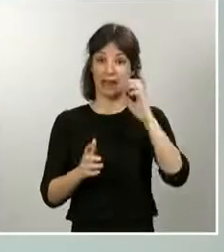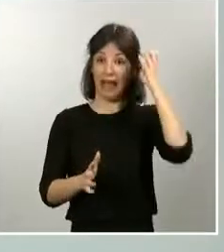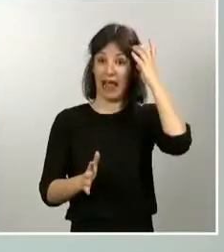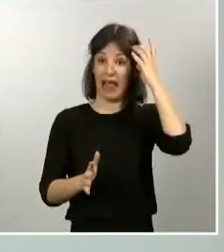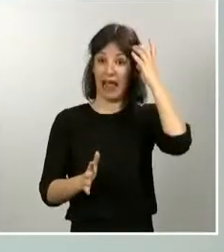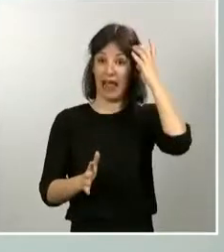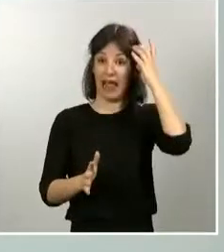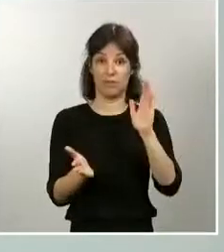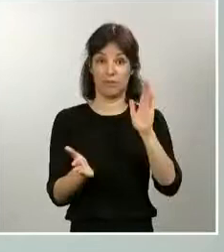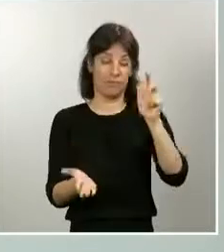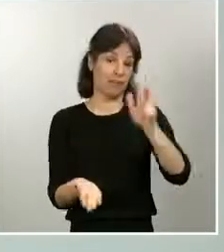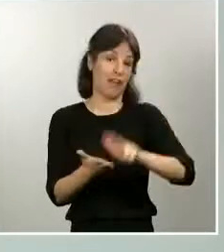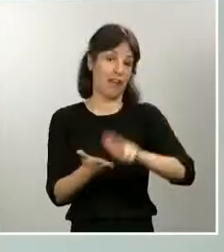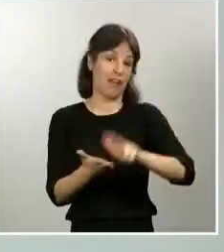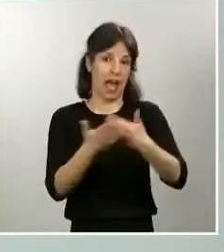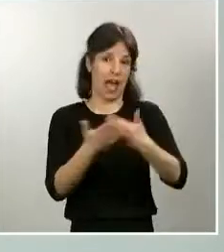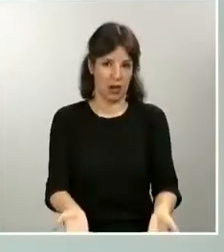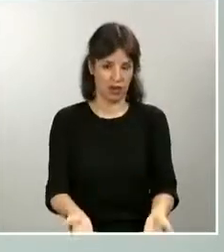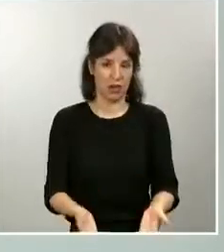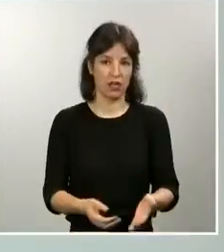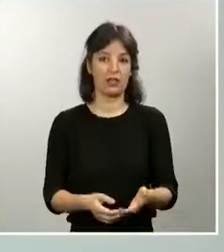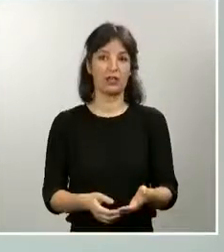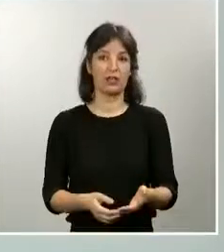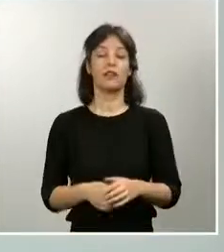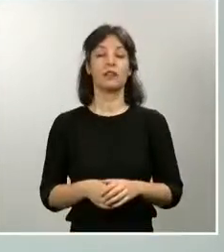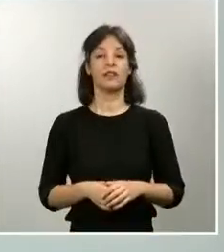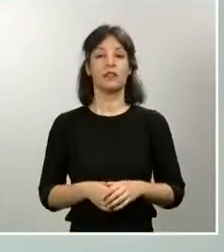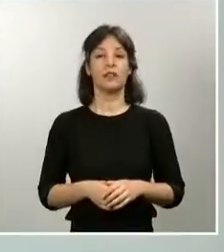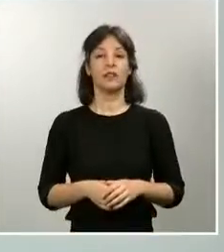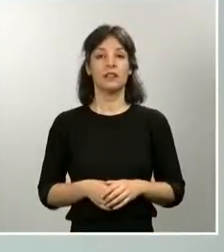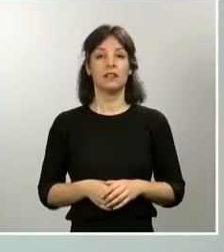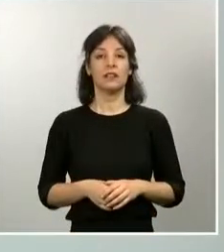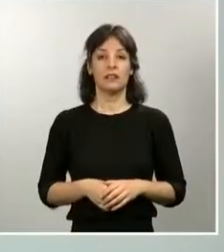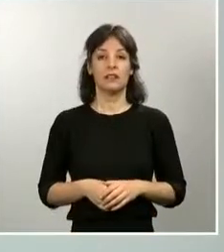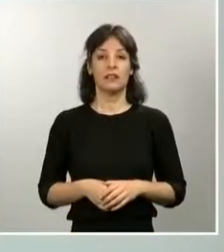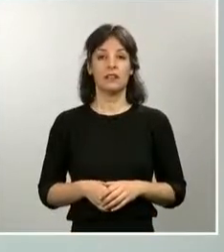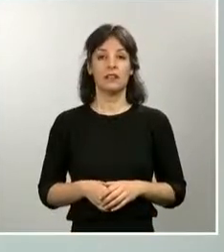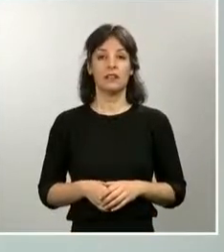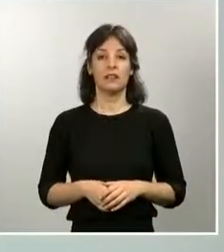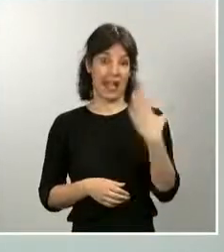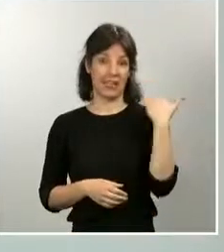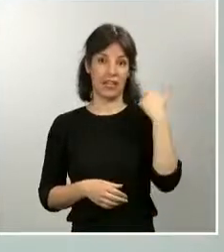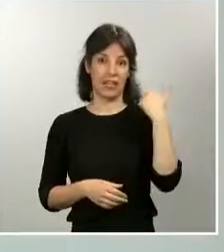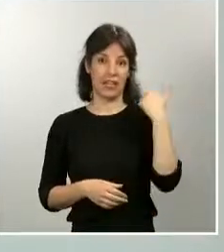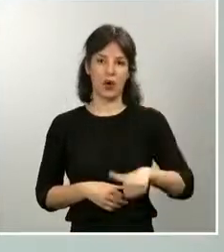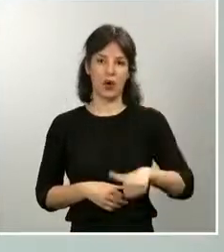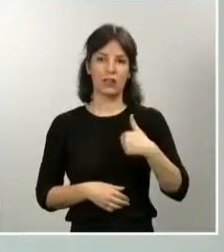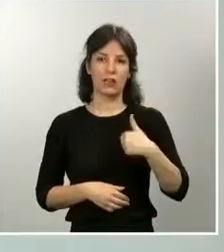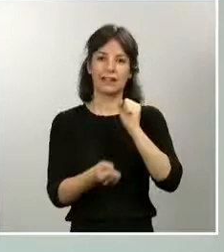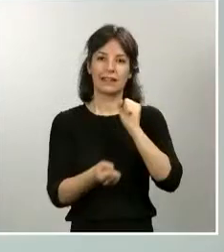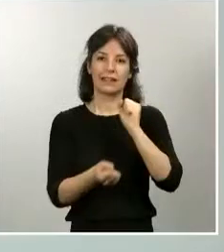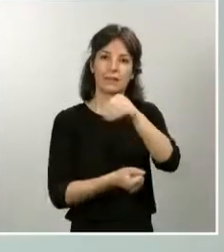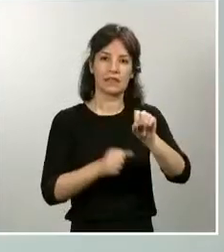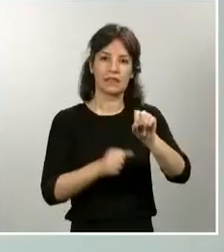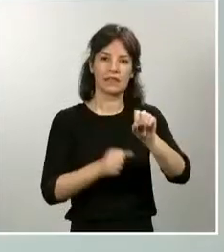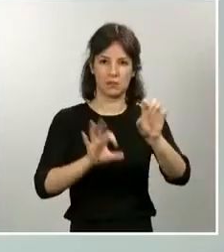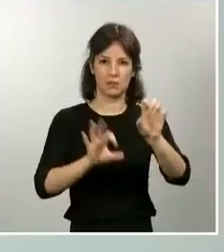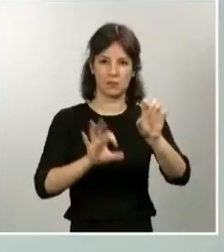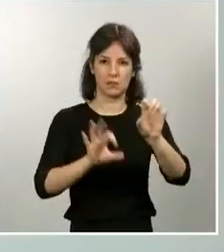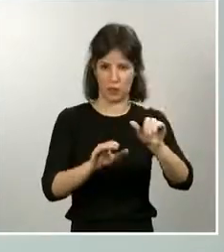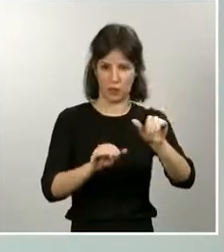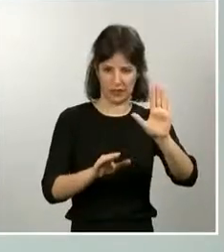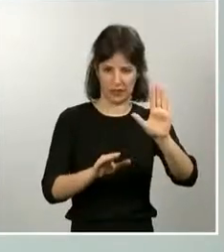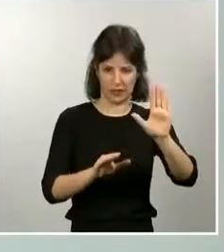supone un incremento del 6,4% con respecto al día anterior. En cuanto a las sanciones, en las últimas 24